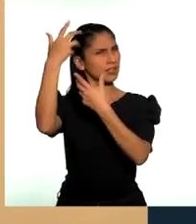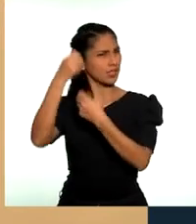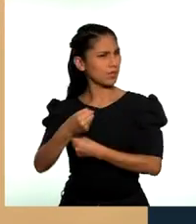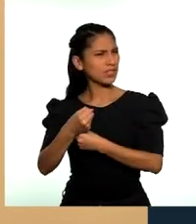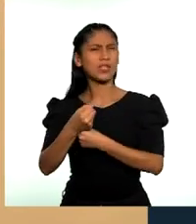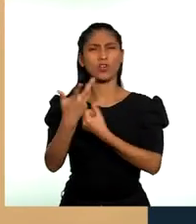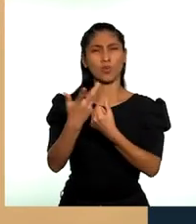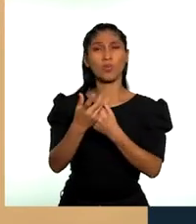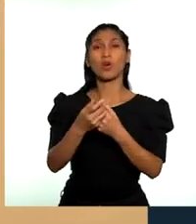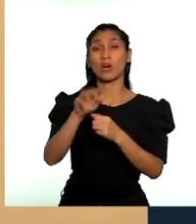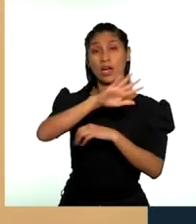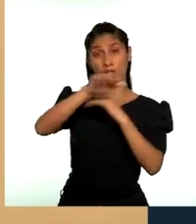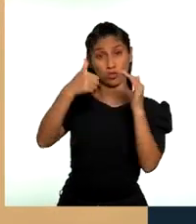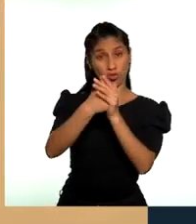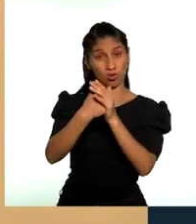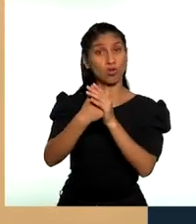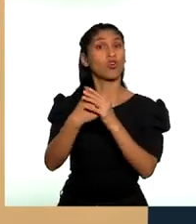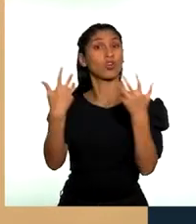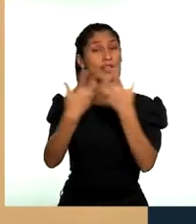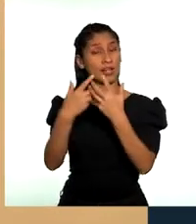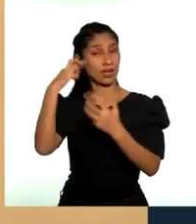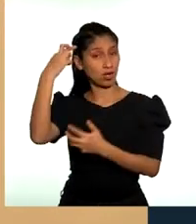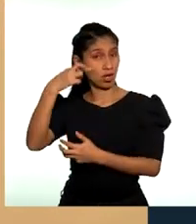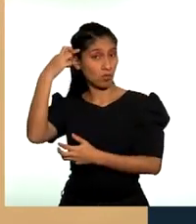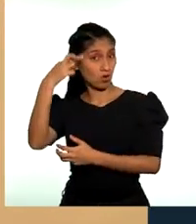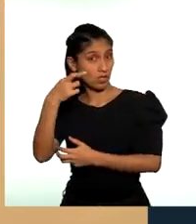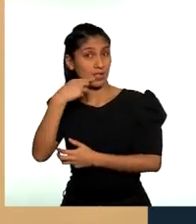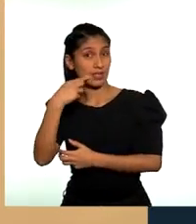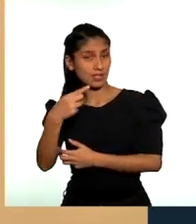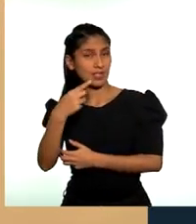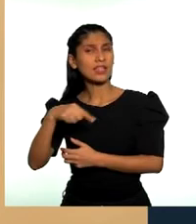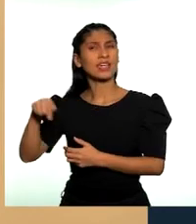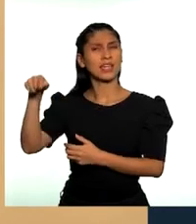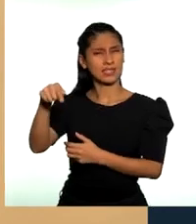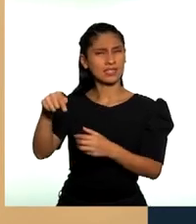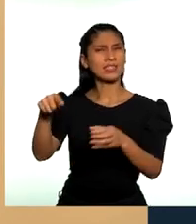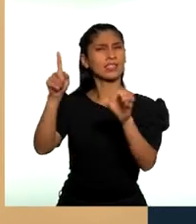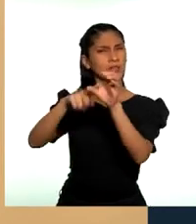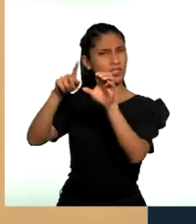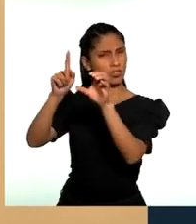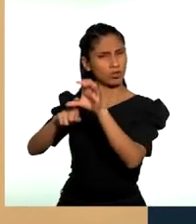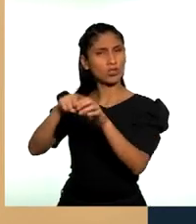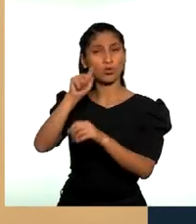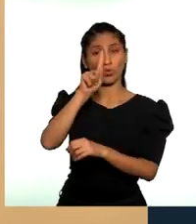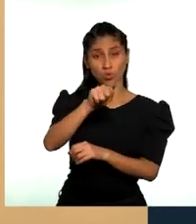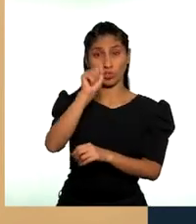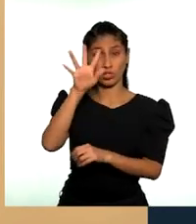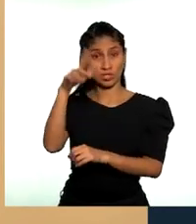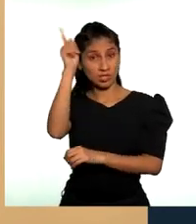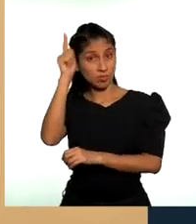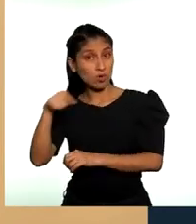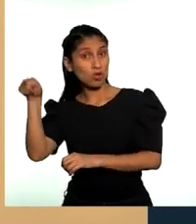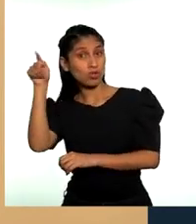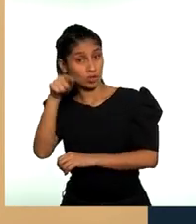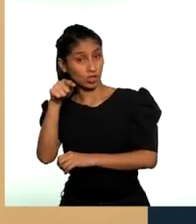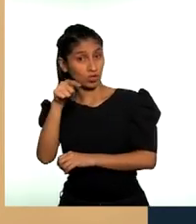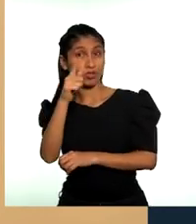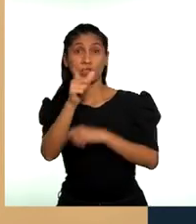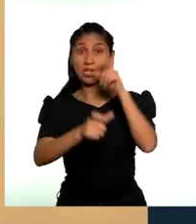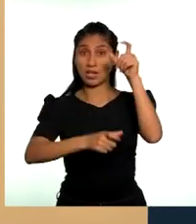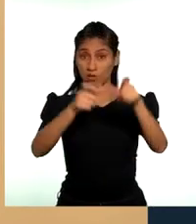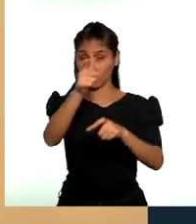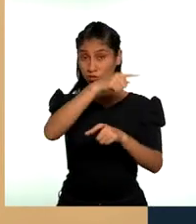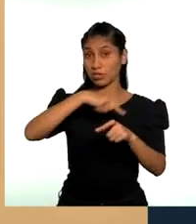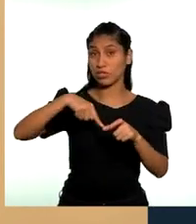partidos políticos un mínimo de 15% de participación de